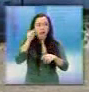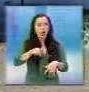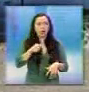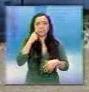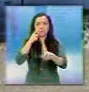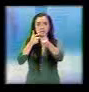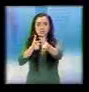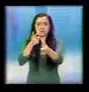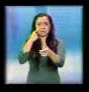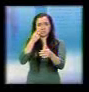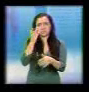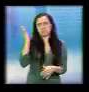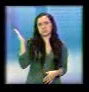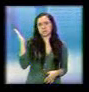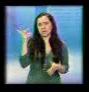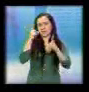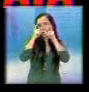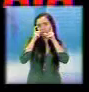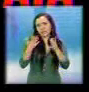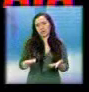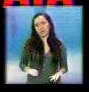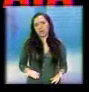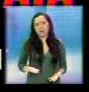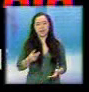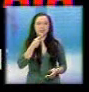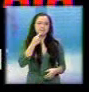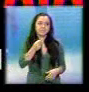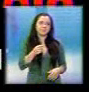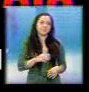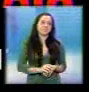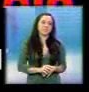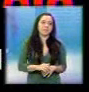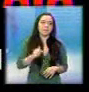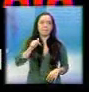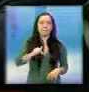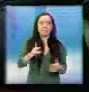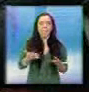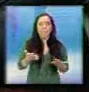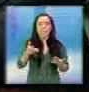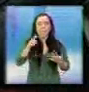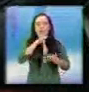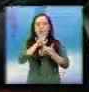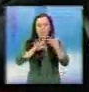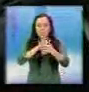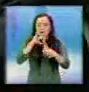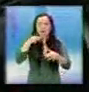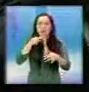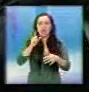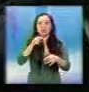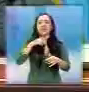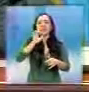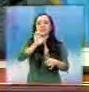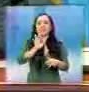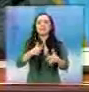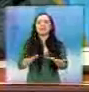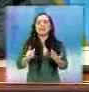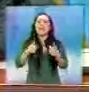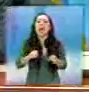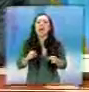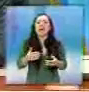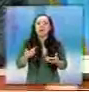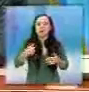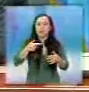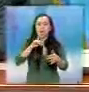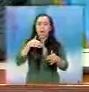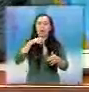llevaban armas? Paso 2. ¿Y si metí la pata en el paso 1? A mi amigo Goyo, dice que le salió. No se preocupe,